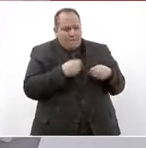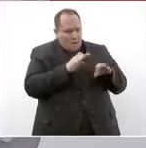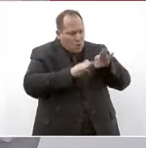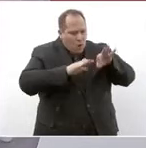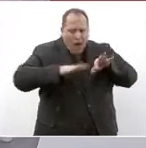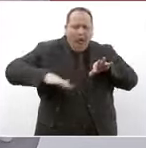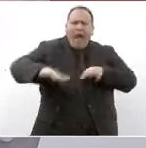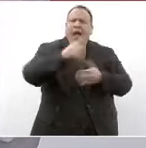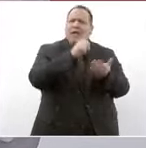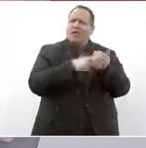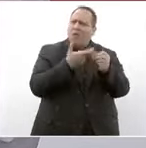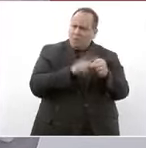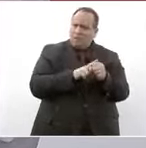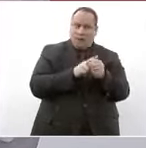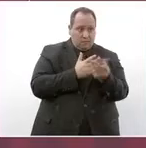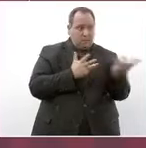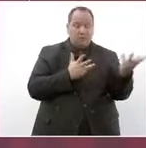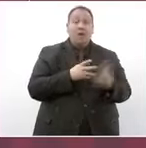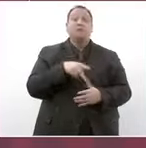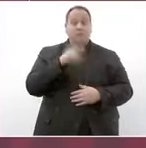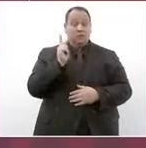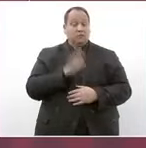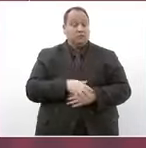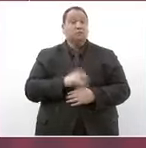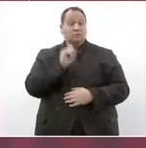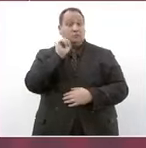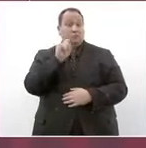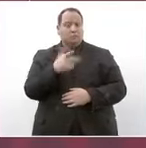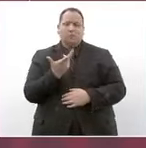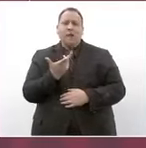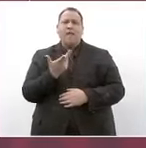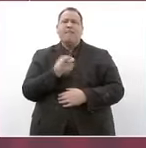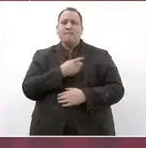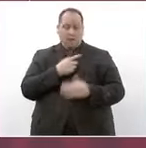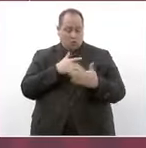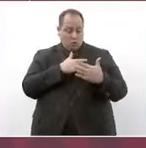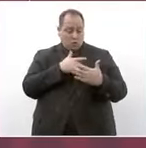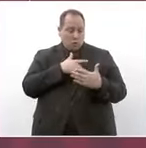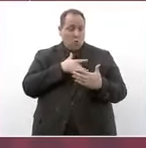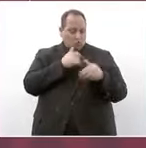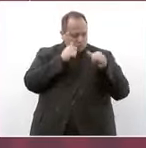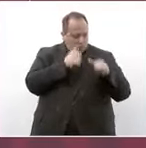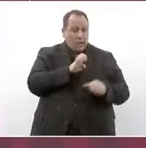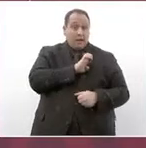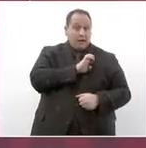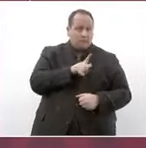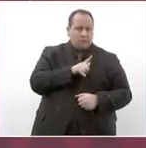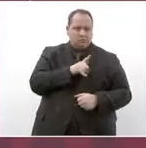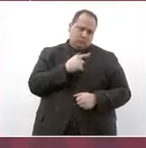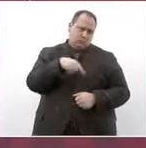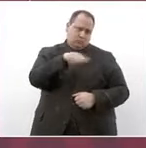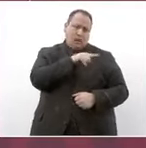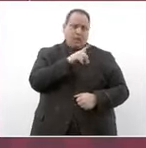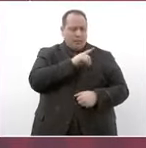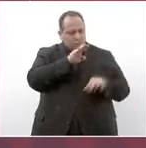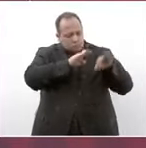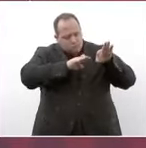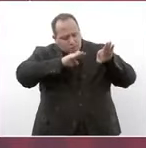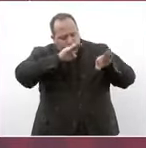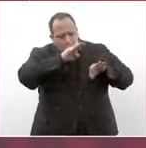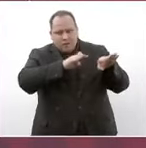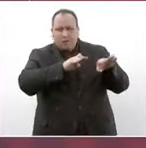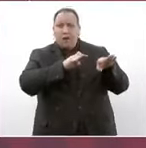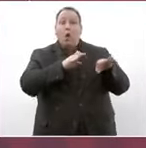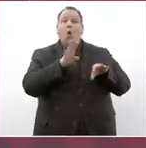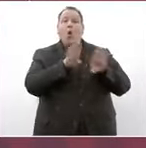hospitalaria, pero también de cardiología donde es necesario continuar lo que